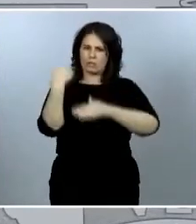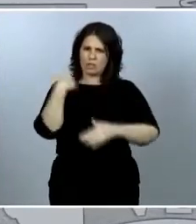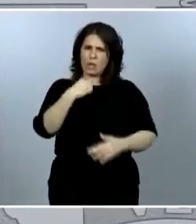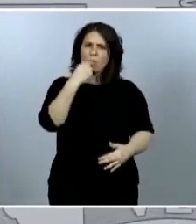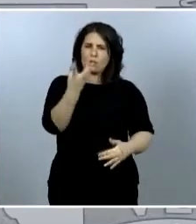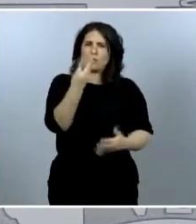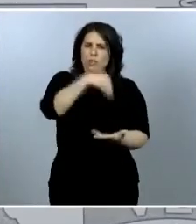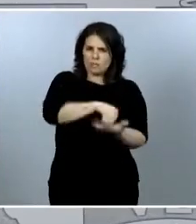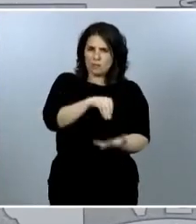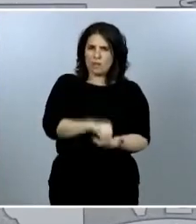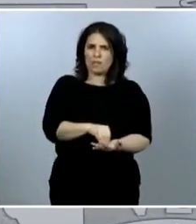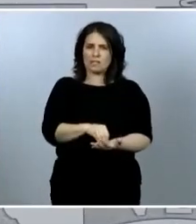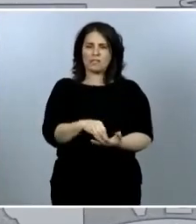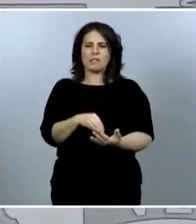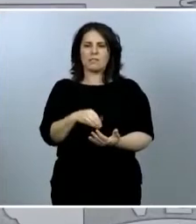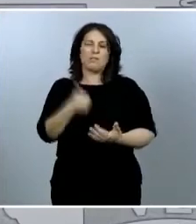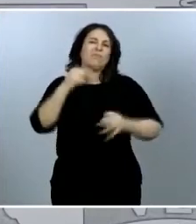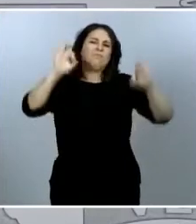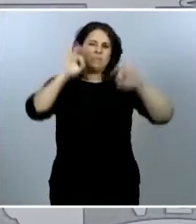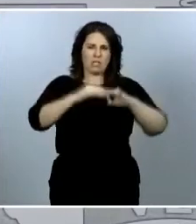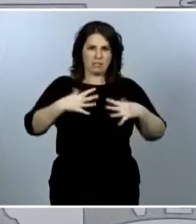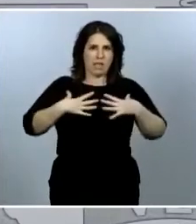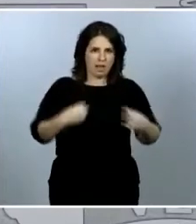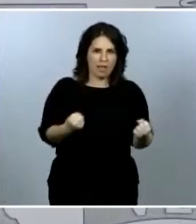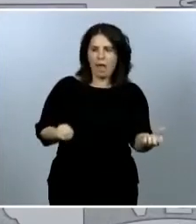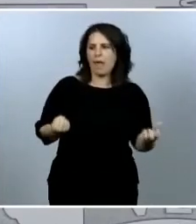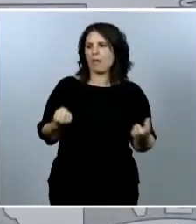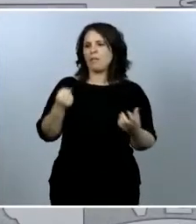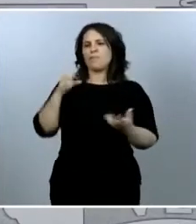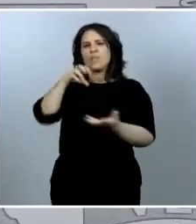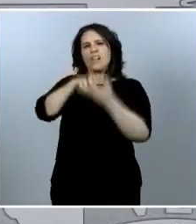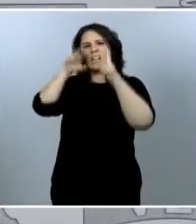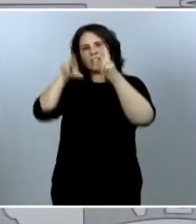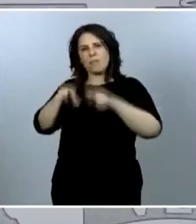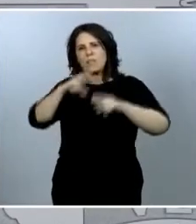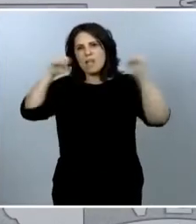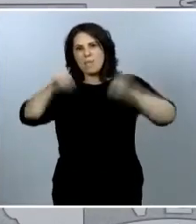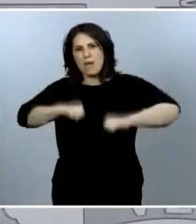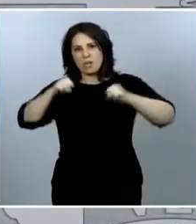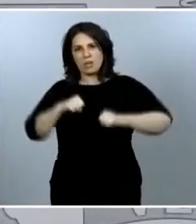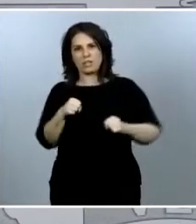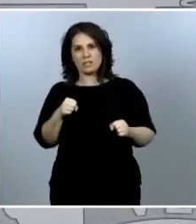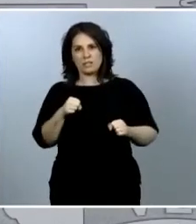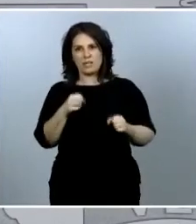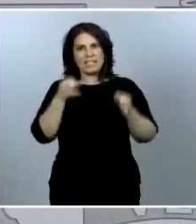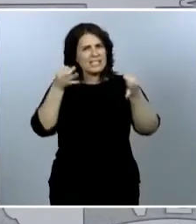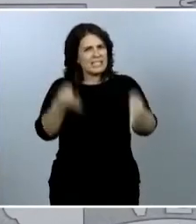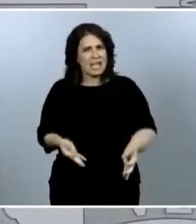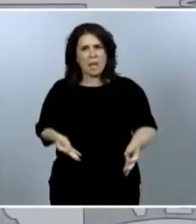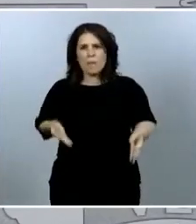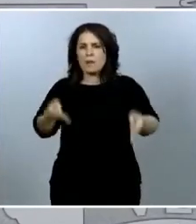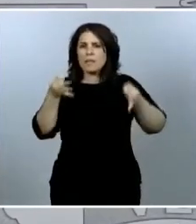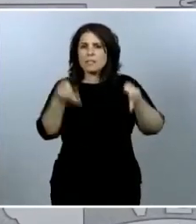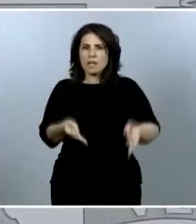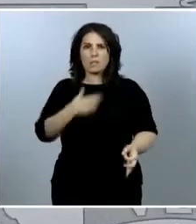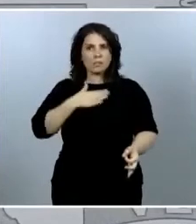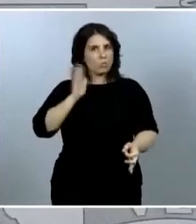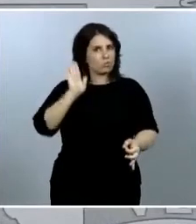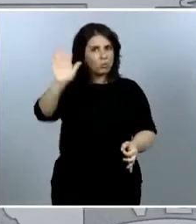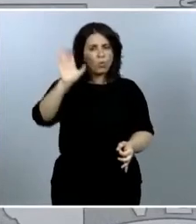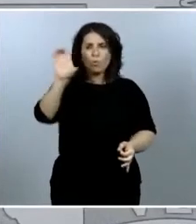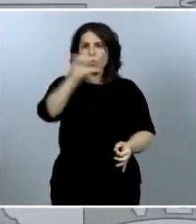especialmente, también las residencias de mayores, se han mantenido siempre en todas y cada una de las comunidades autónomas, pero se reforzó,